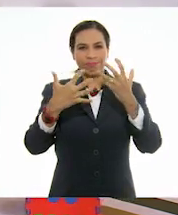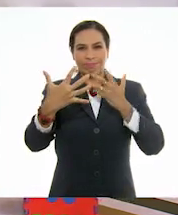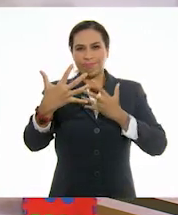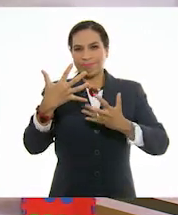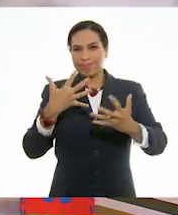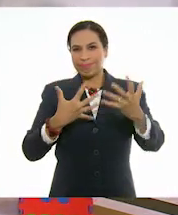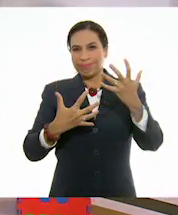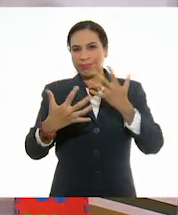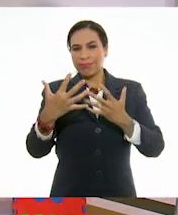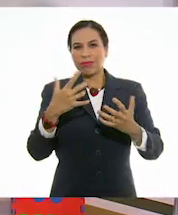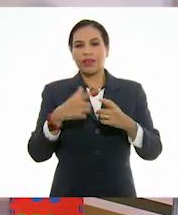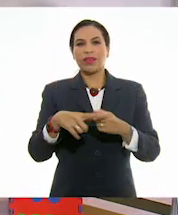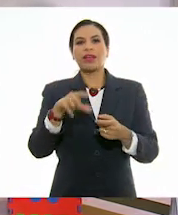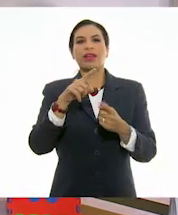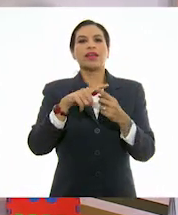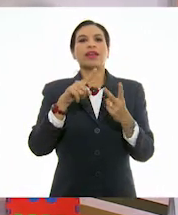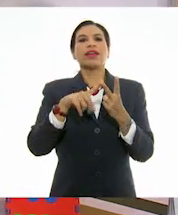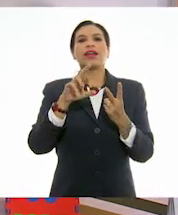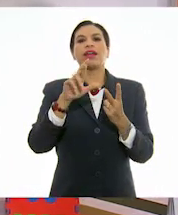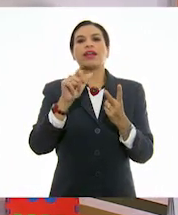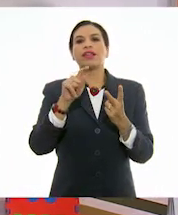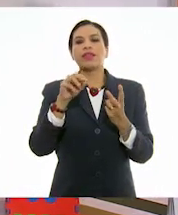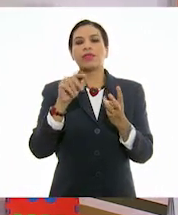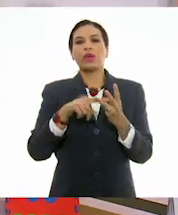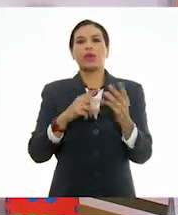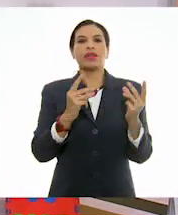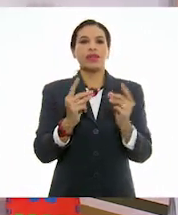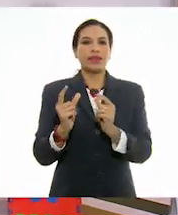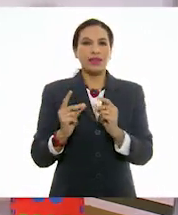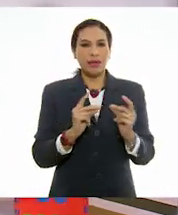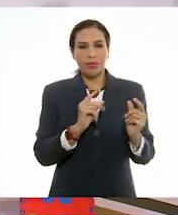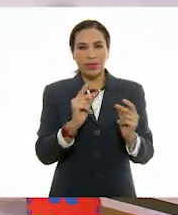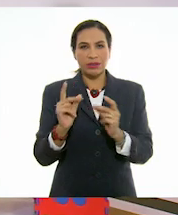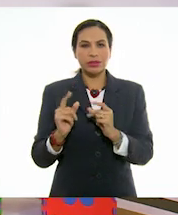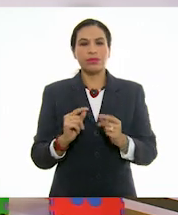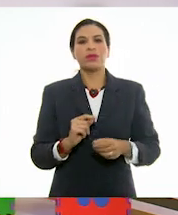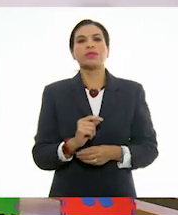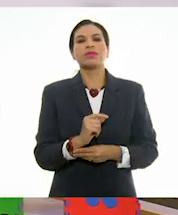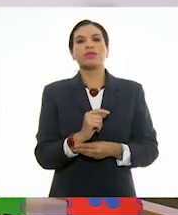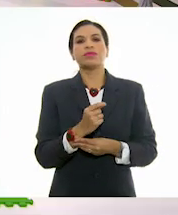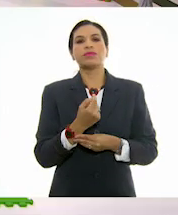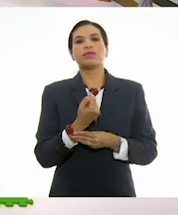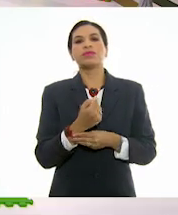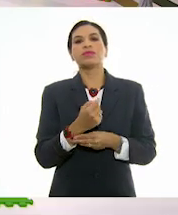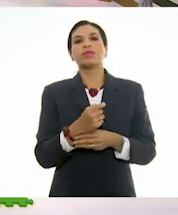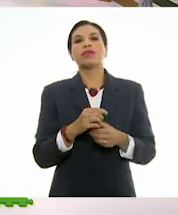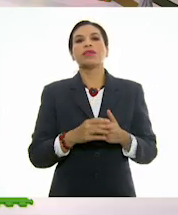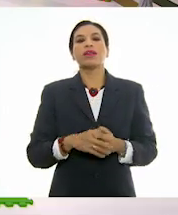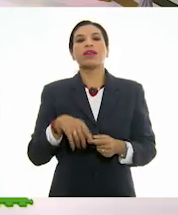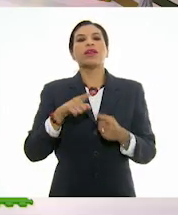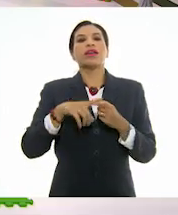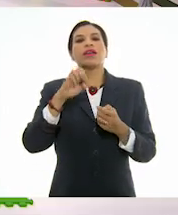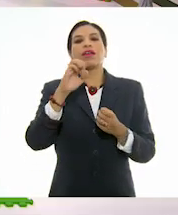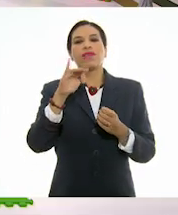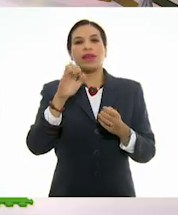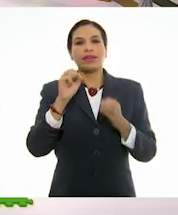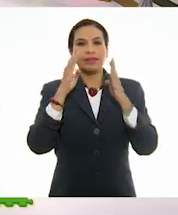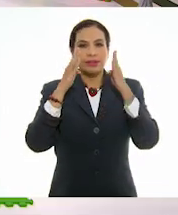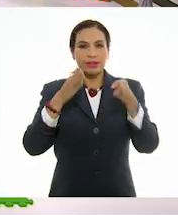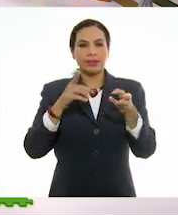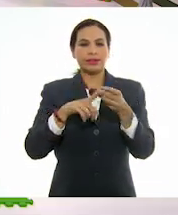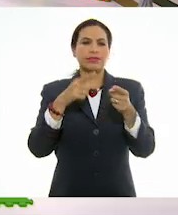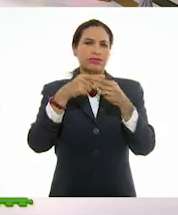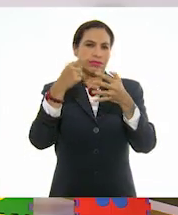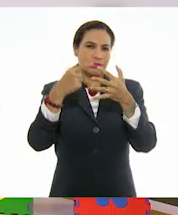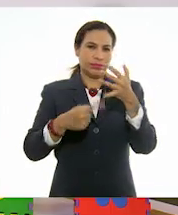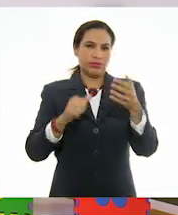contraste, el ritmo, el dinamismo. El énfasis, la relación. Exacto.